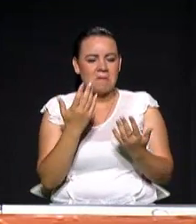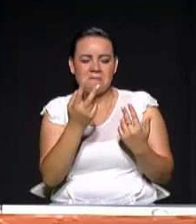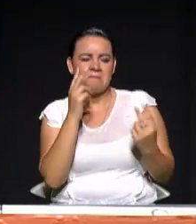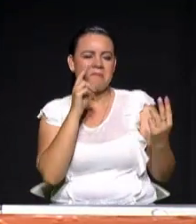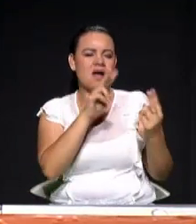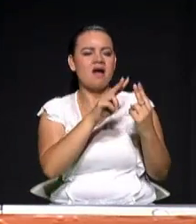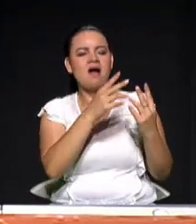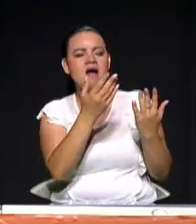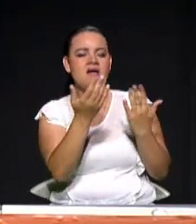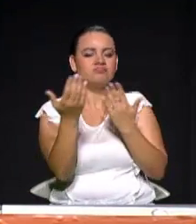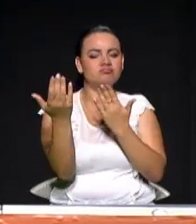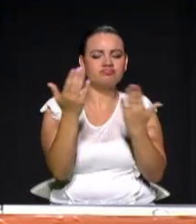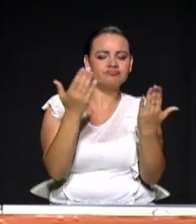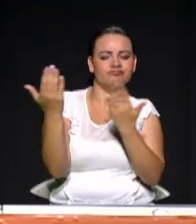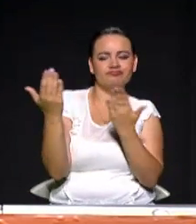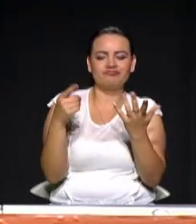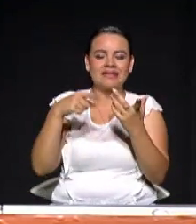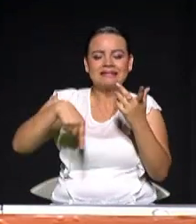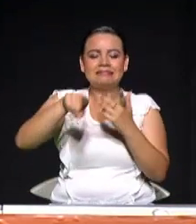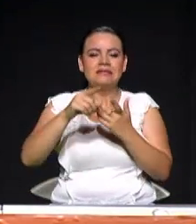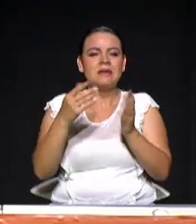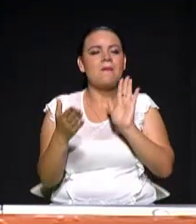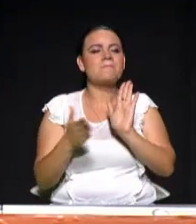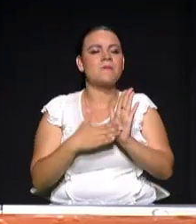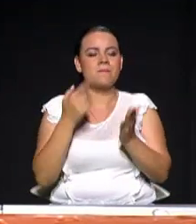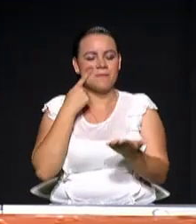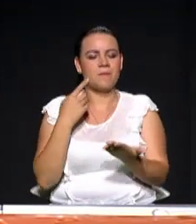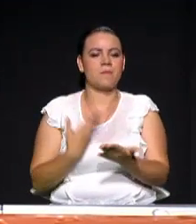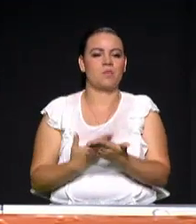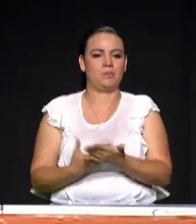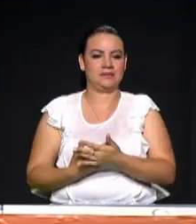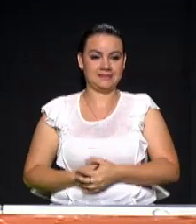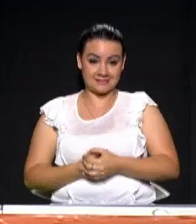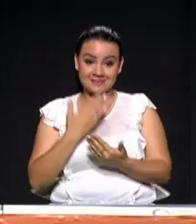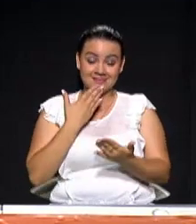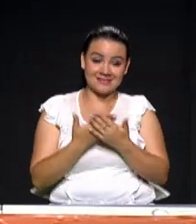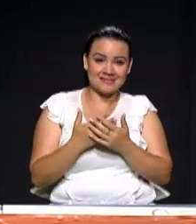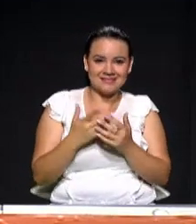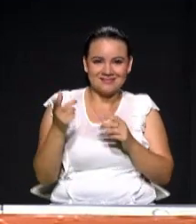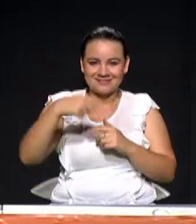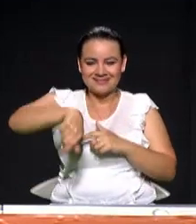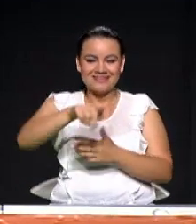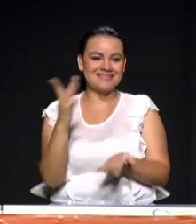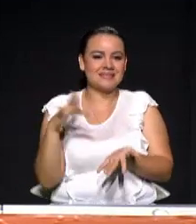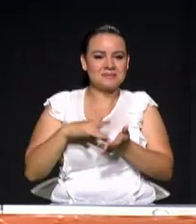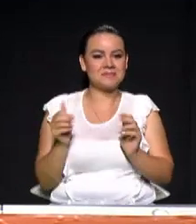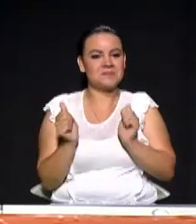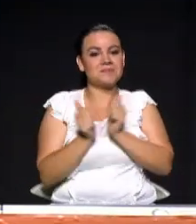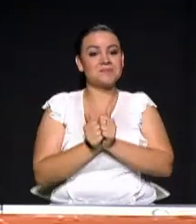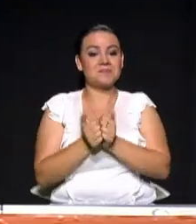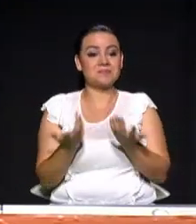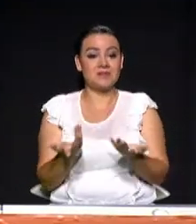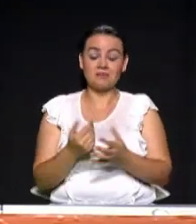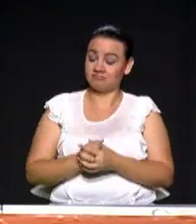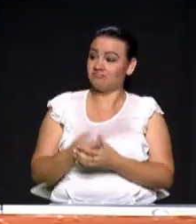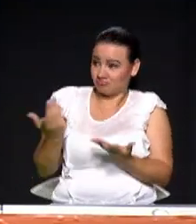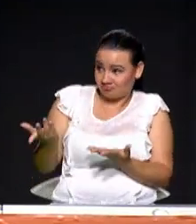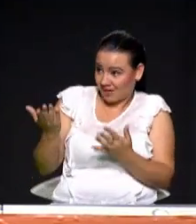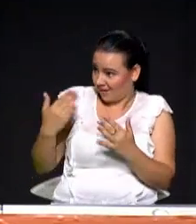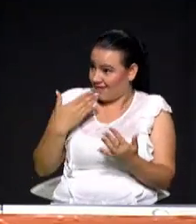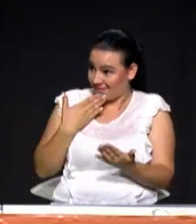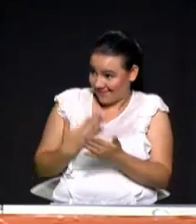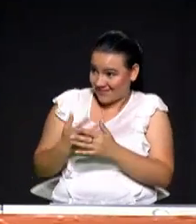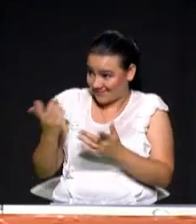riendas de desarrollo de nuestra ciudad. Gracias sobre todo a ustedes por acompañarnos y por hacer parte de esta transmisión, Oscar. Como siempre, un placer.